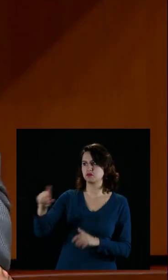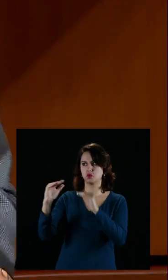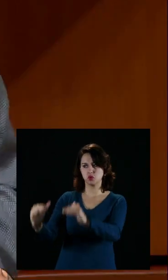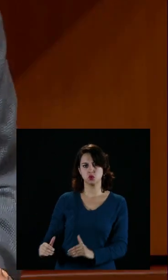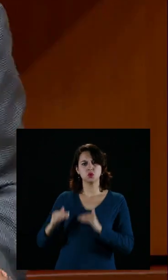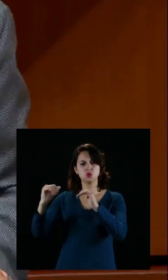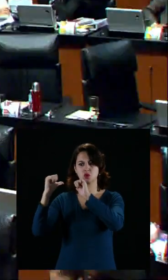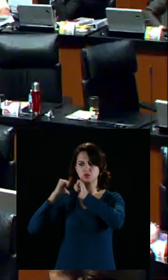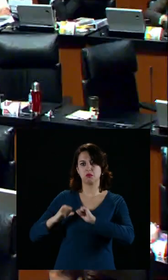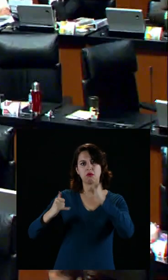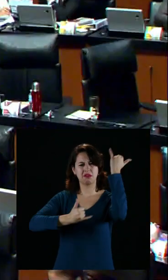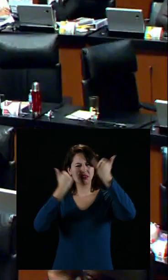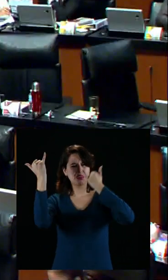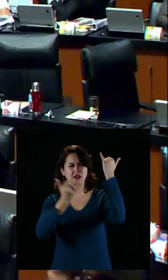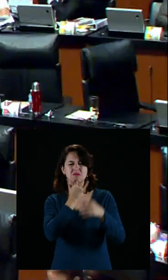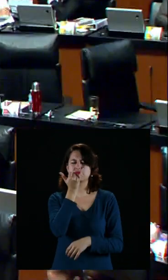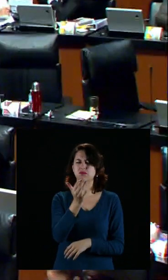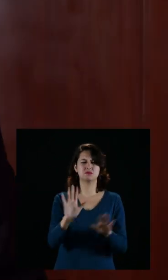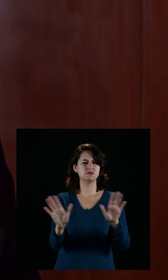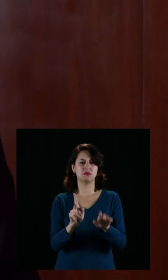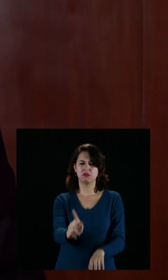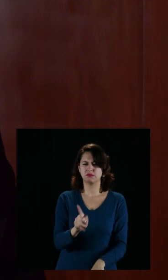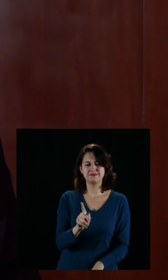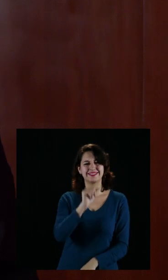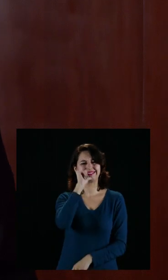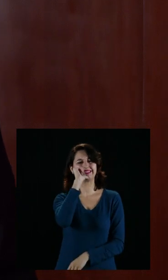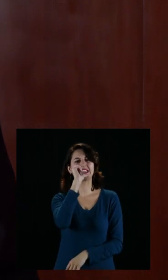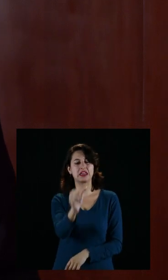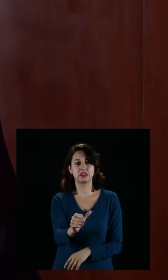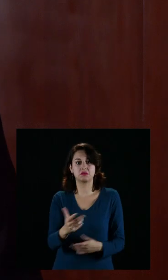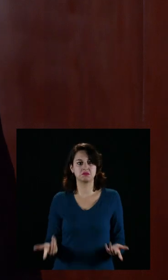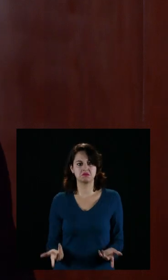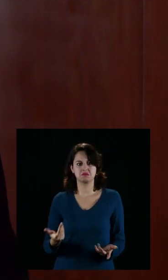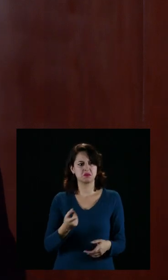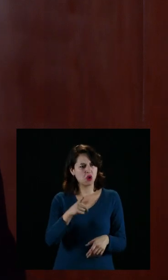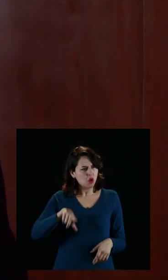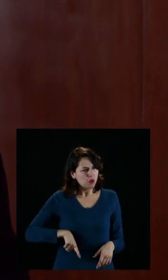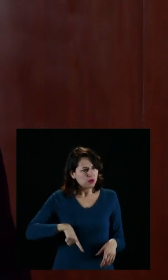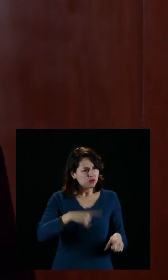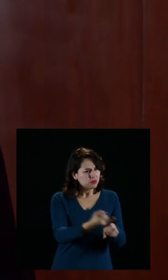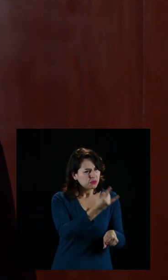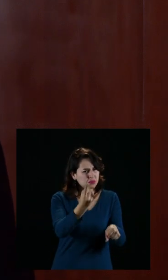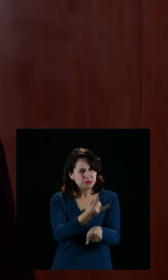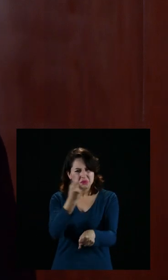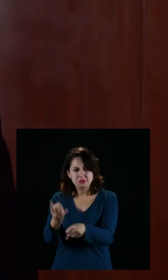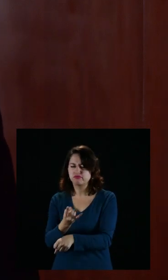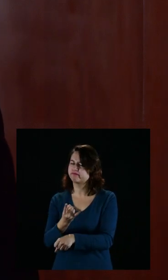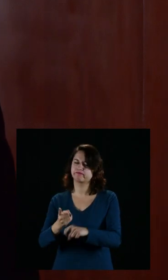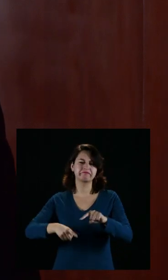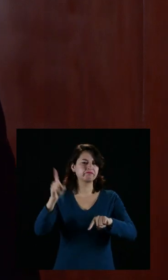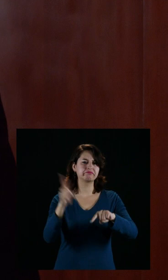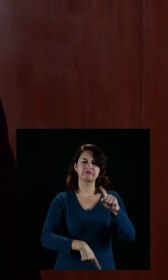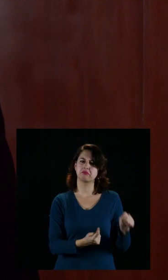pueblo sin prejuicios y sin simulaciones. Si no nos quedan bien nuestros gobernantes,